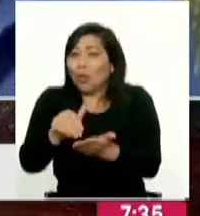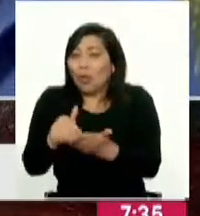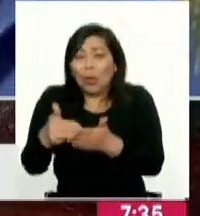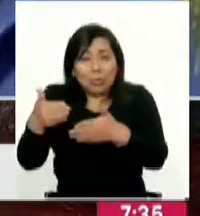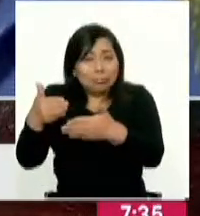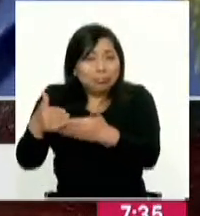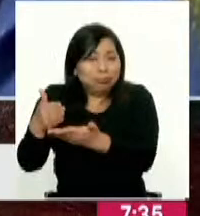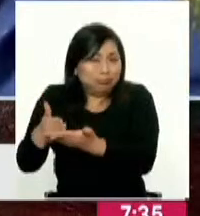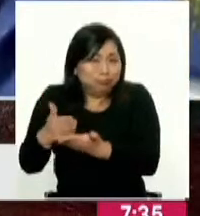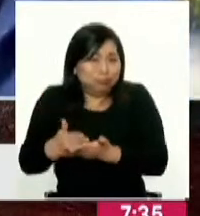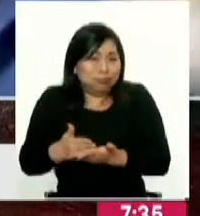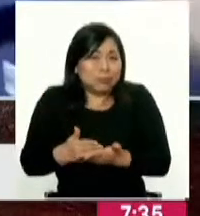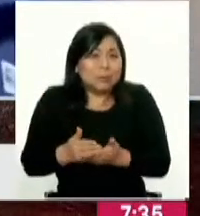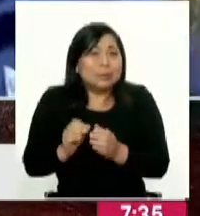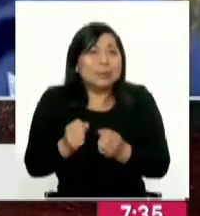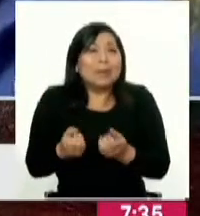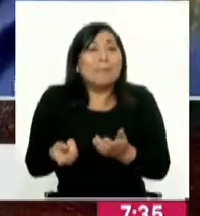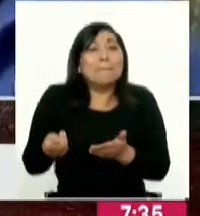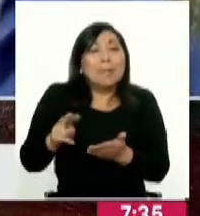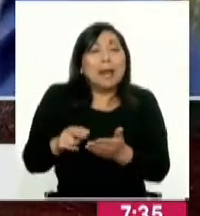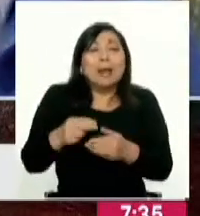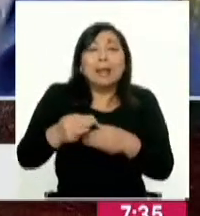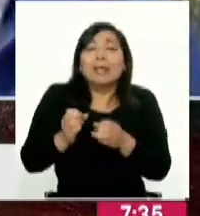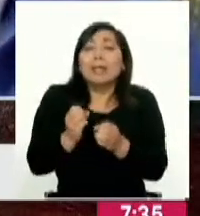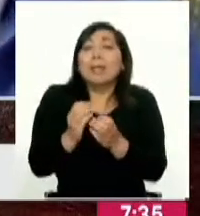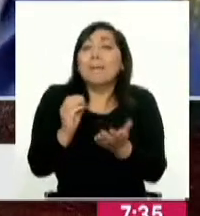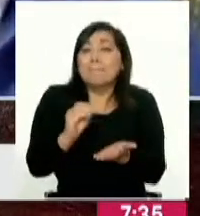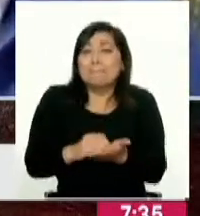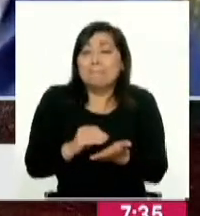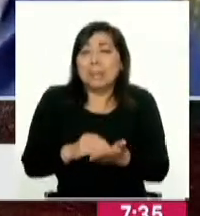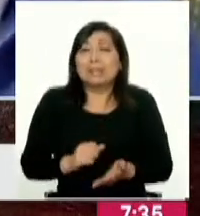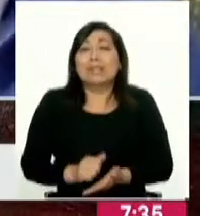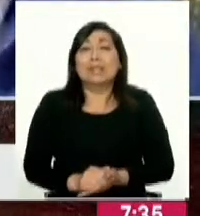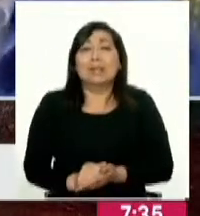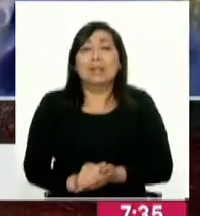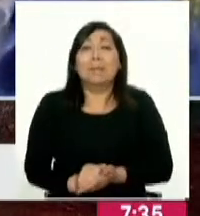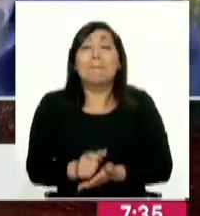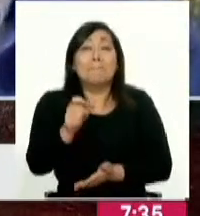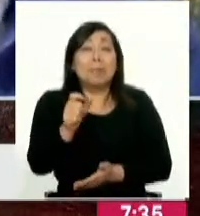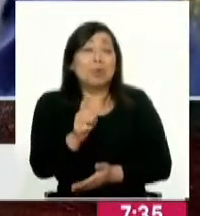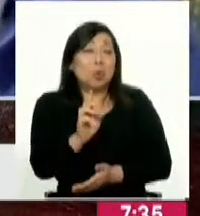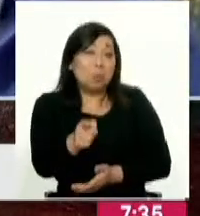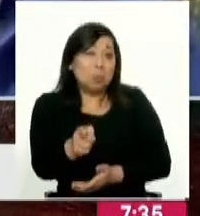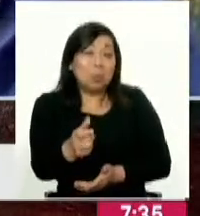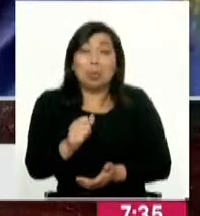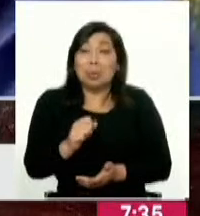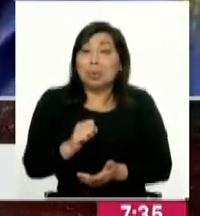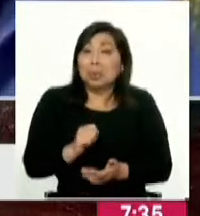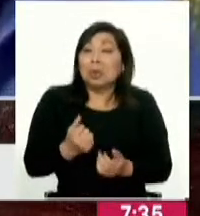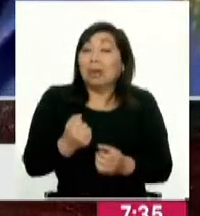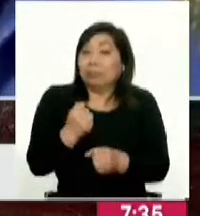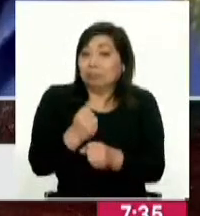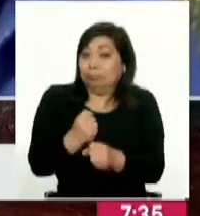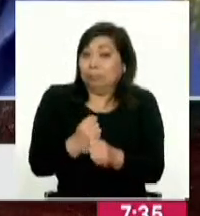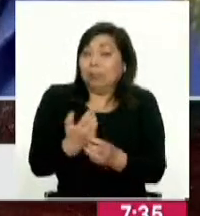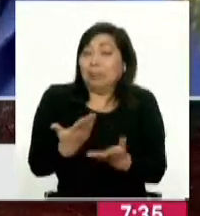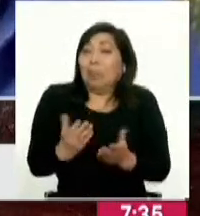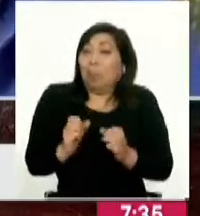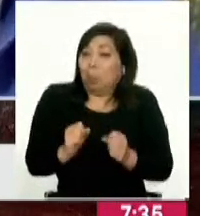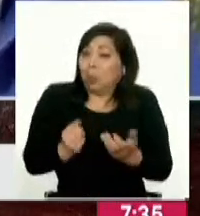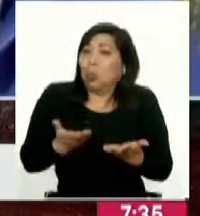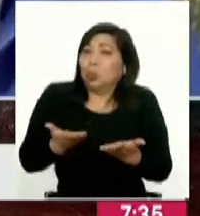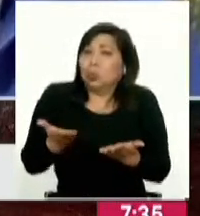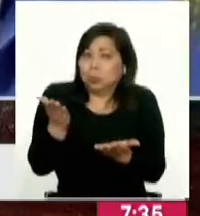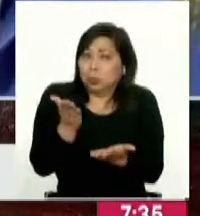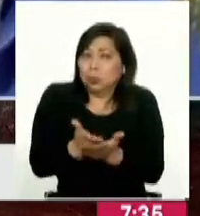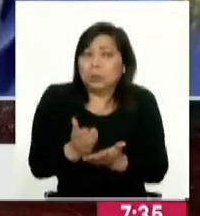estaciones y lo que estamos haciendo es implementar cada día más, porque lo correcto es que personas como tú, como yo, que vamos a trabajar, podamos ir